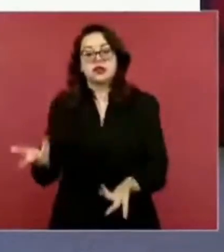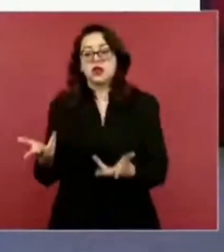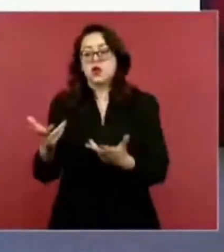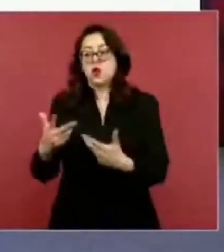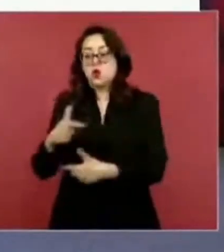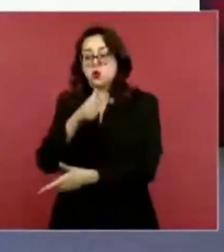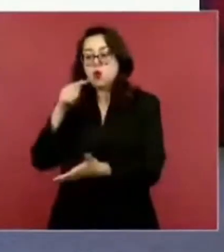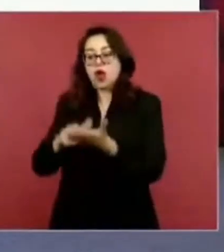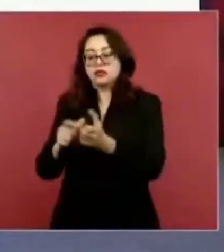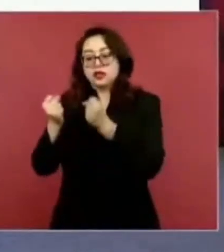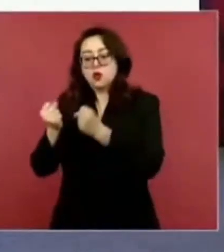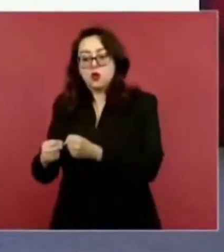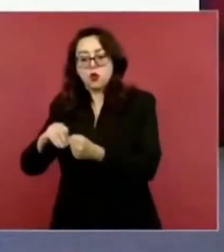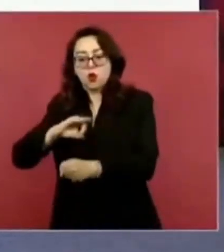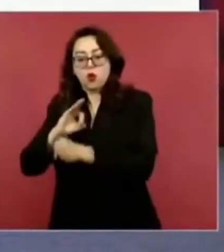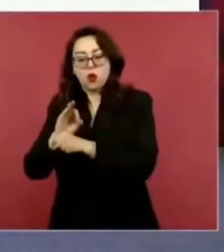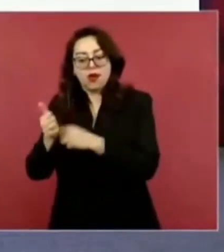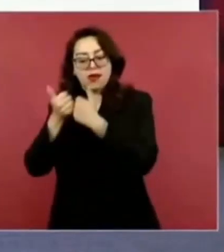seguros.